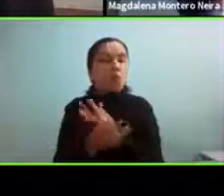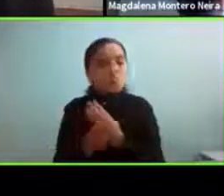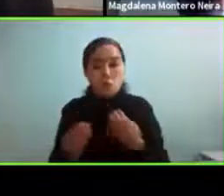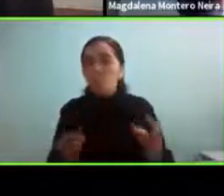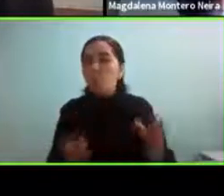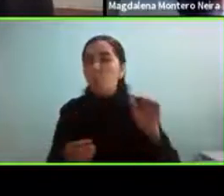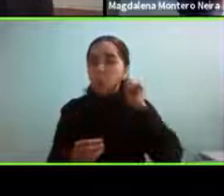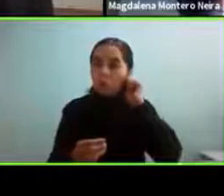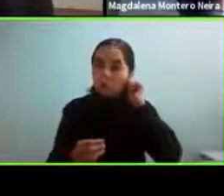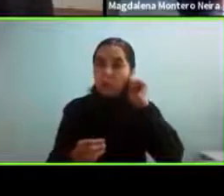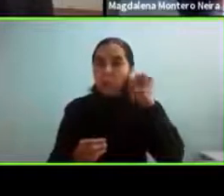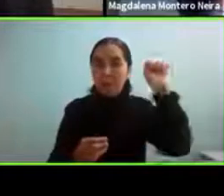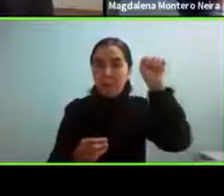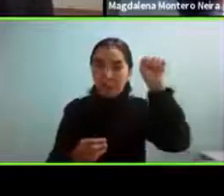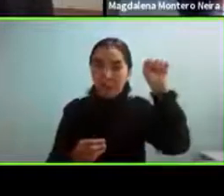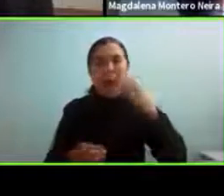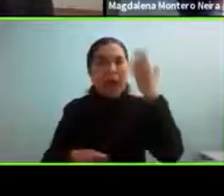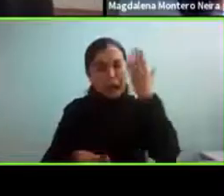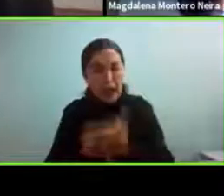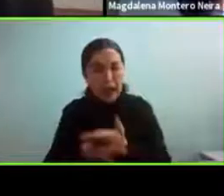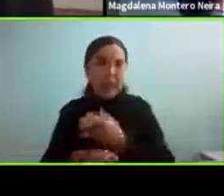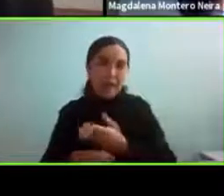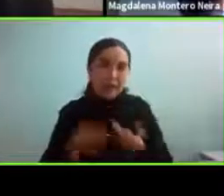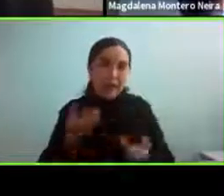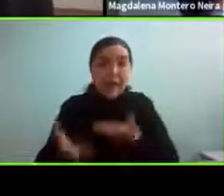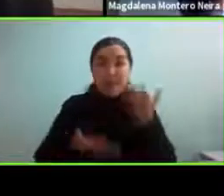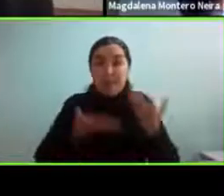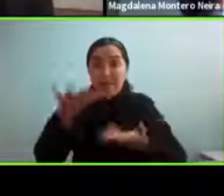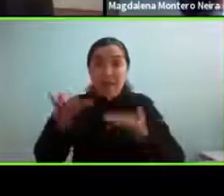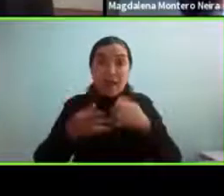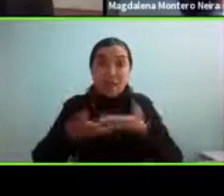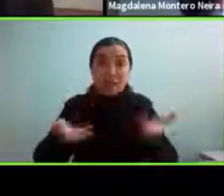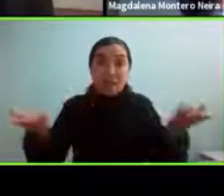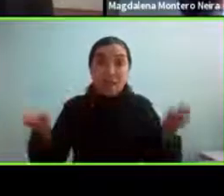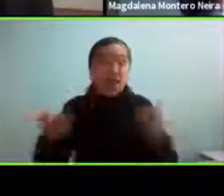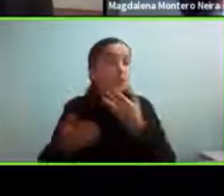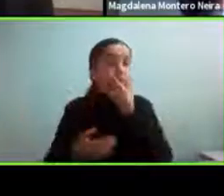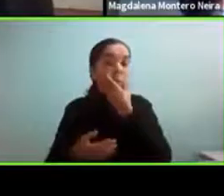blogs y en distintas redes sociales eso es maravilloso